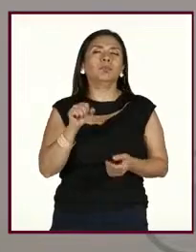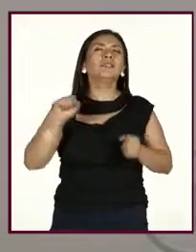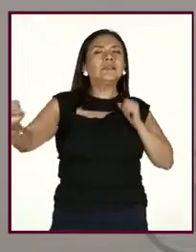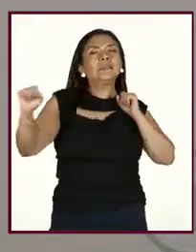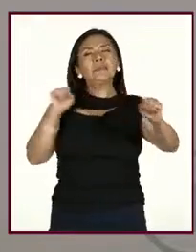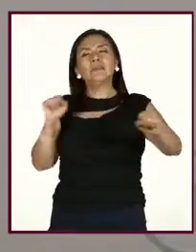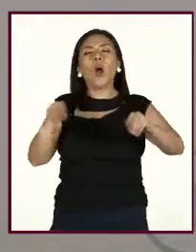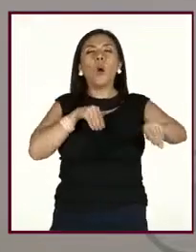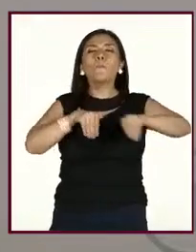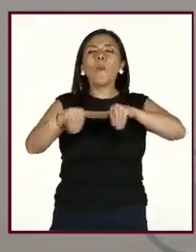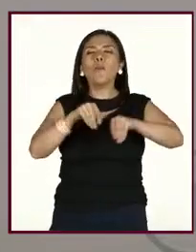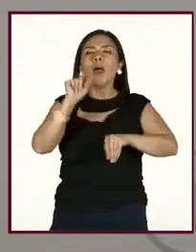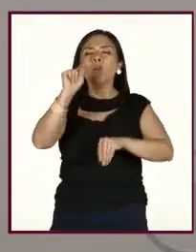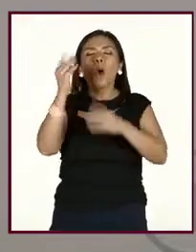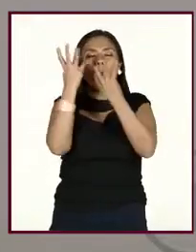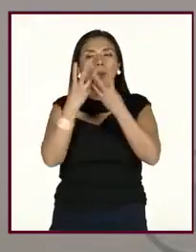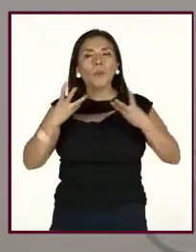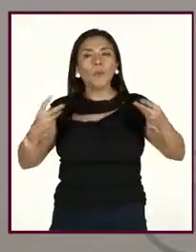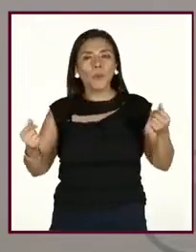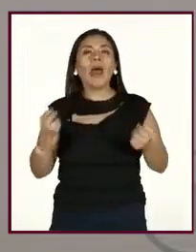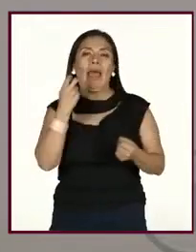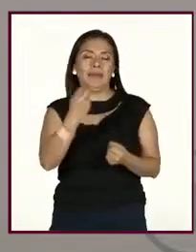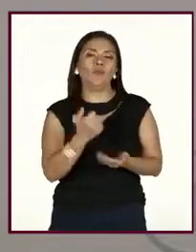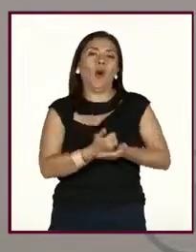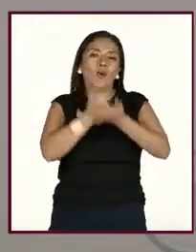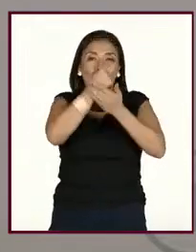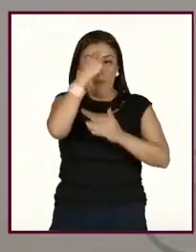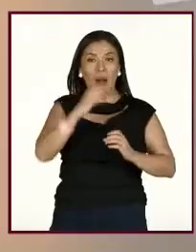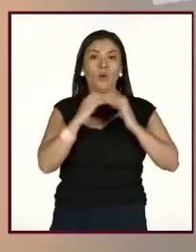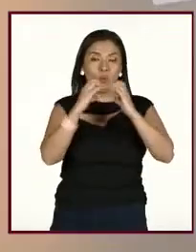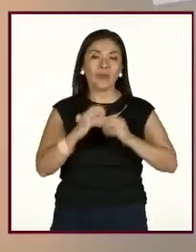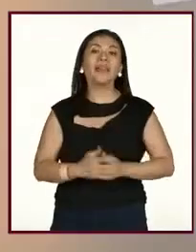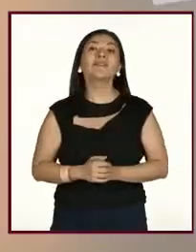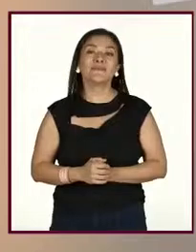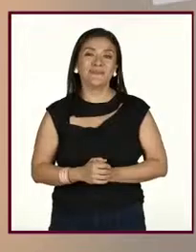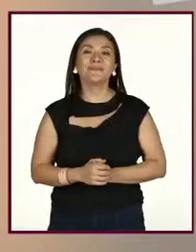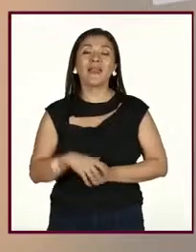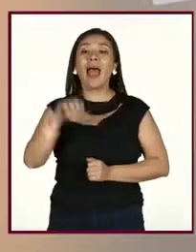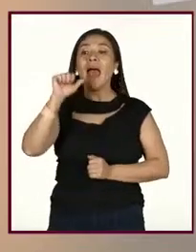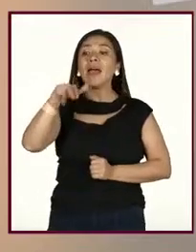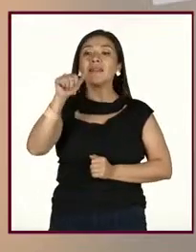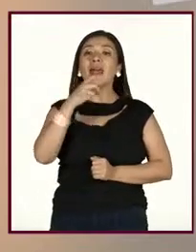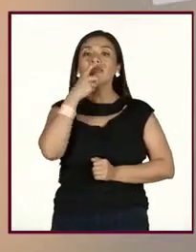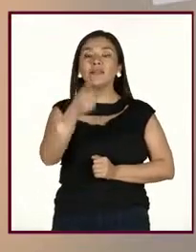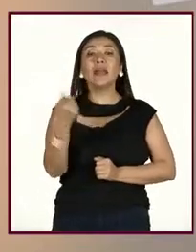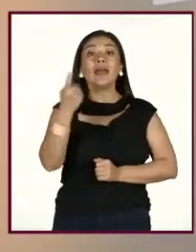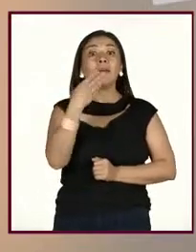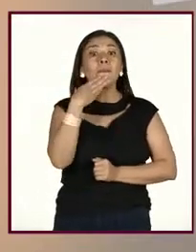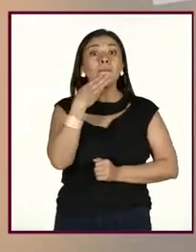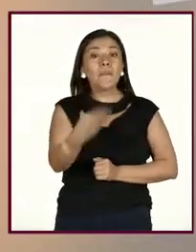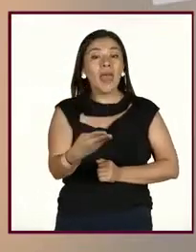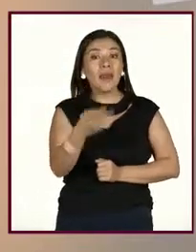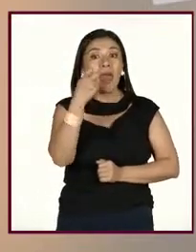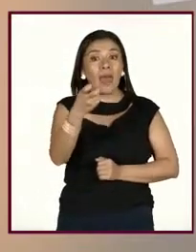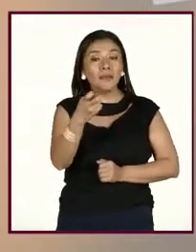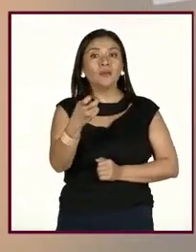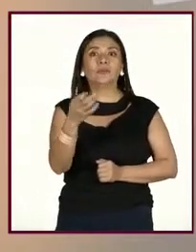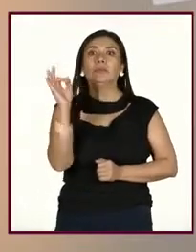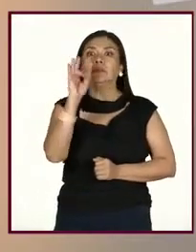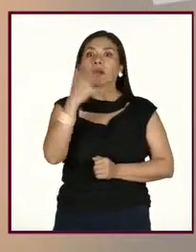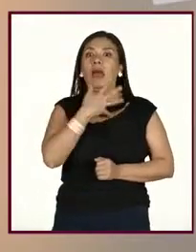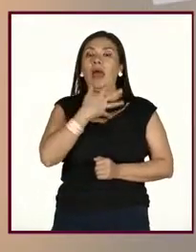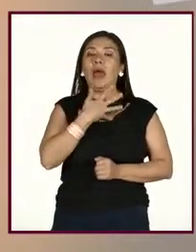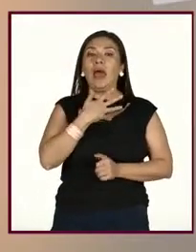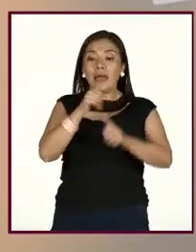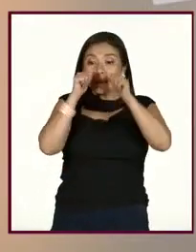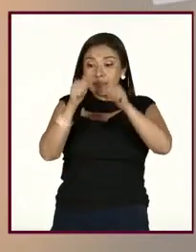vamos a movernos, de esta forma se está promoviendo el autocuidado. Bien, y dice Ana Estrada, qué bien, qué bien nos haría que existiera